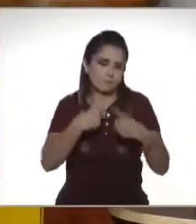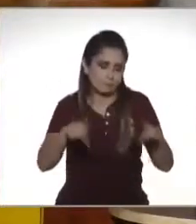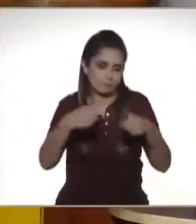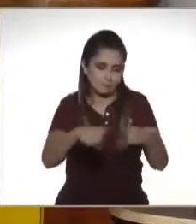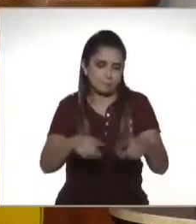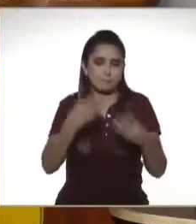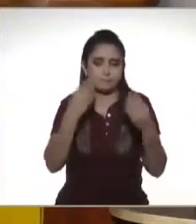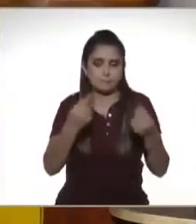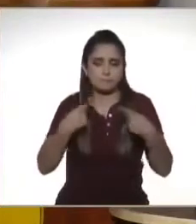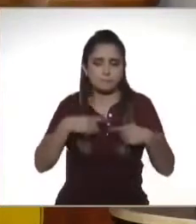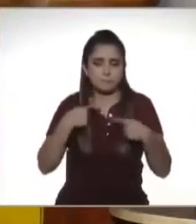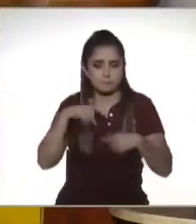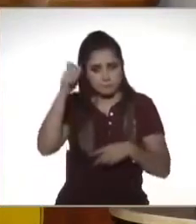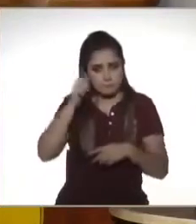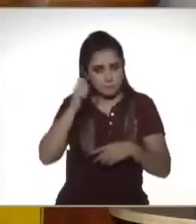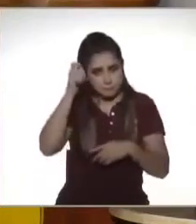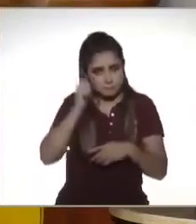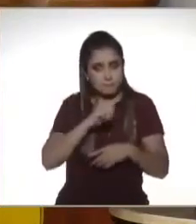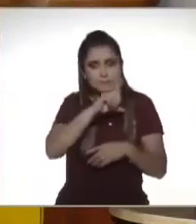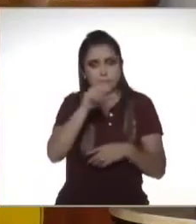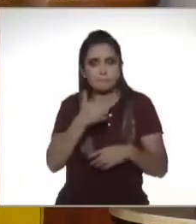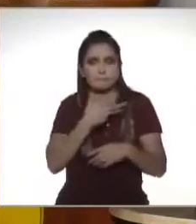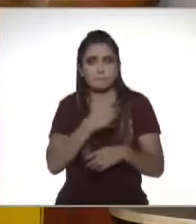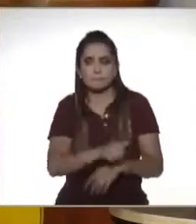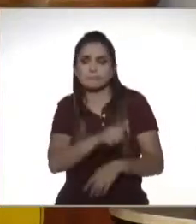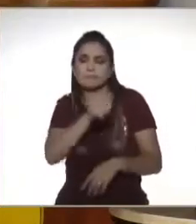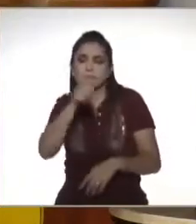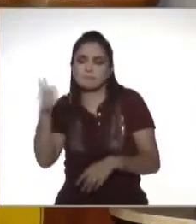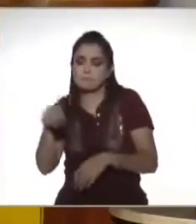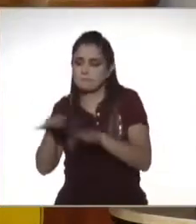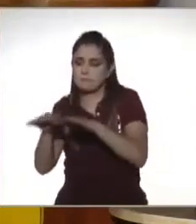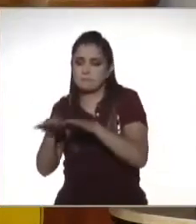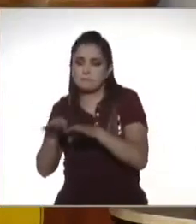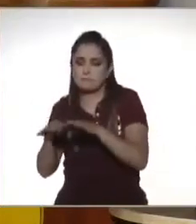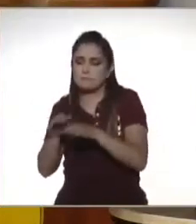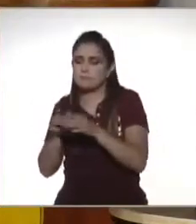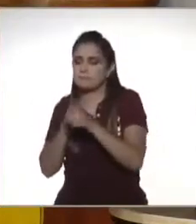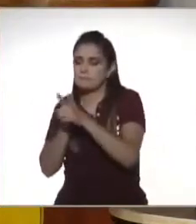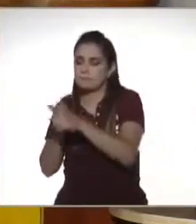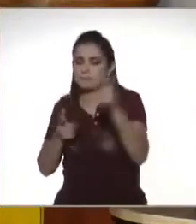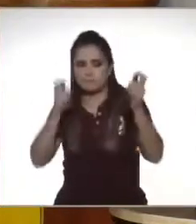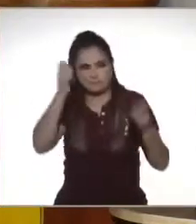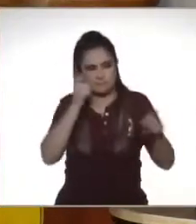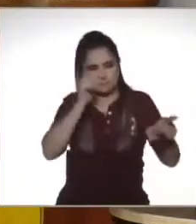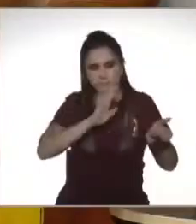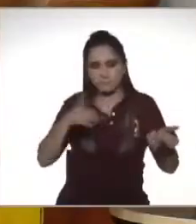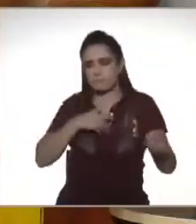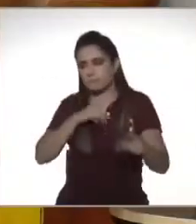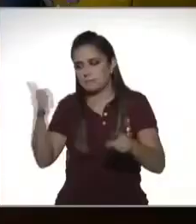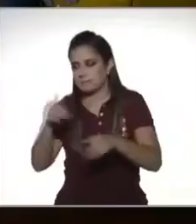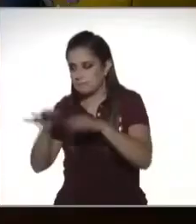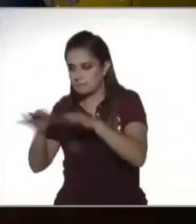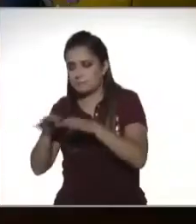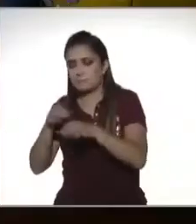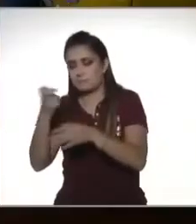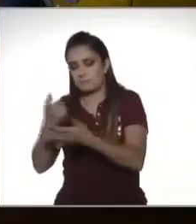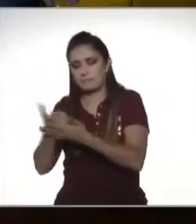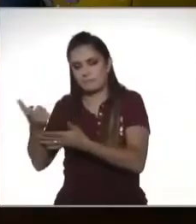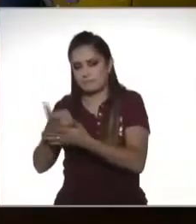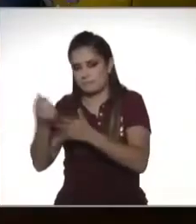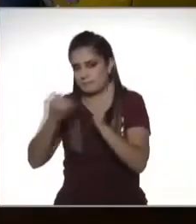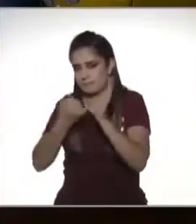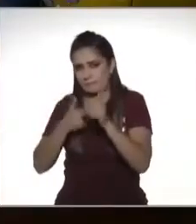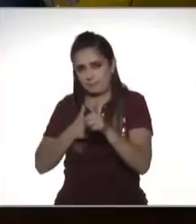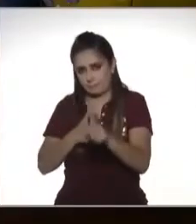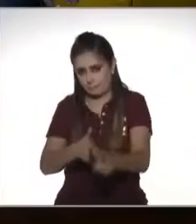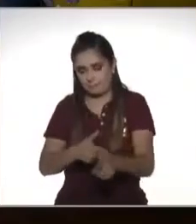pues son pensionados y después tienen otro otro ingreso por otro trabajo o por alguna otra actividad ahí no cabe duda que tienen que pagar impuestos muy